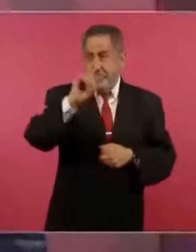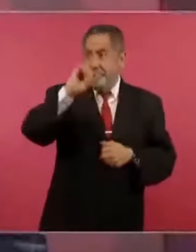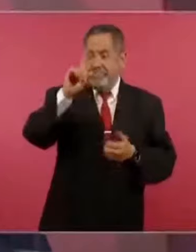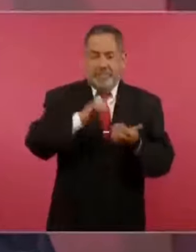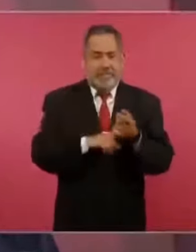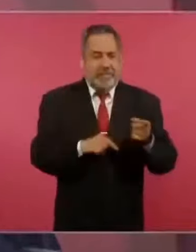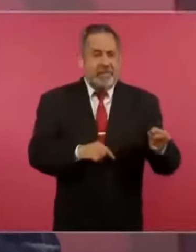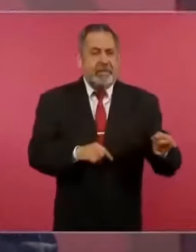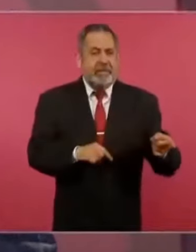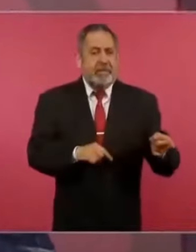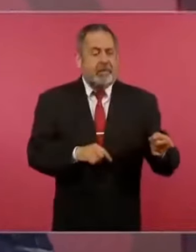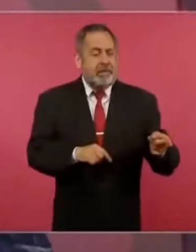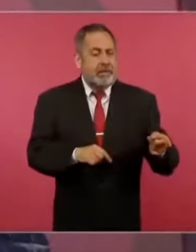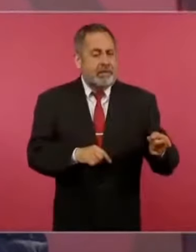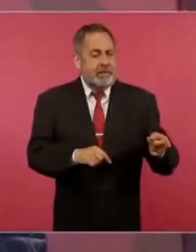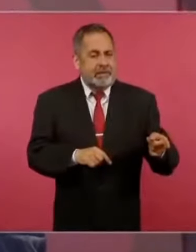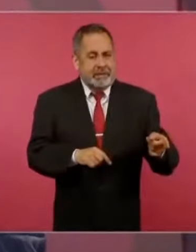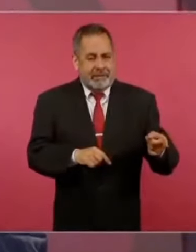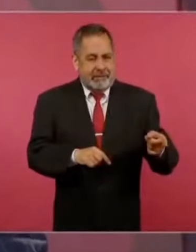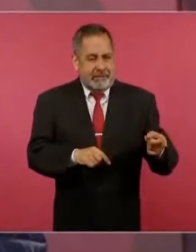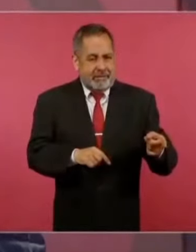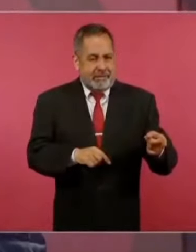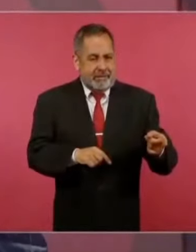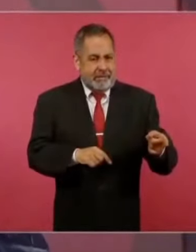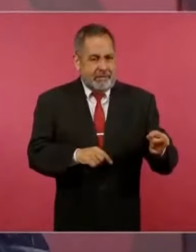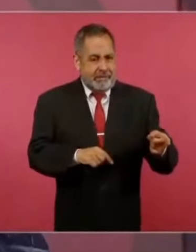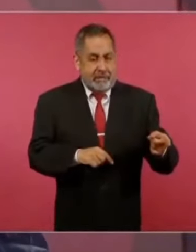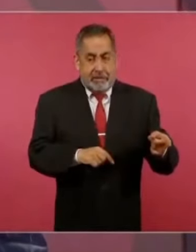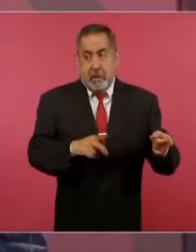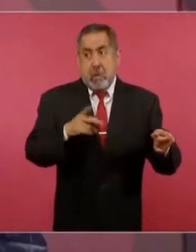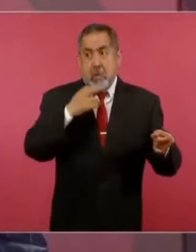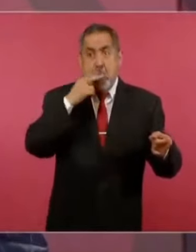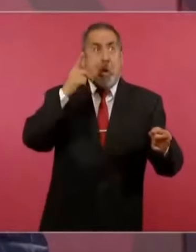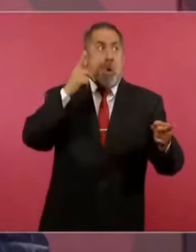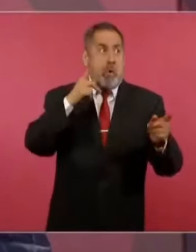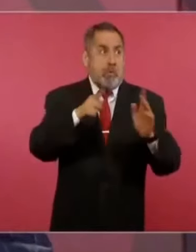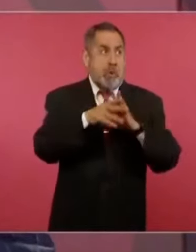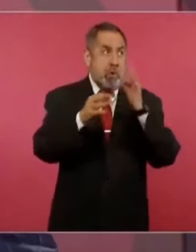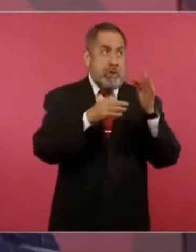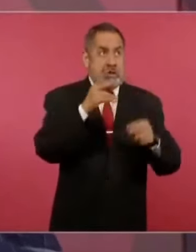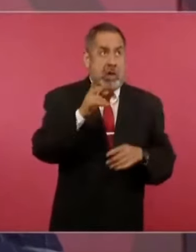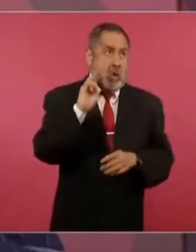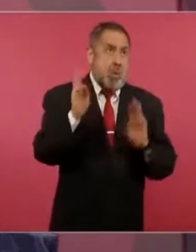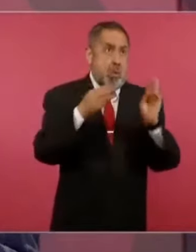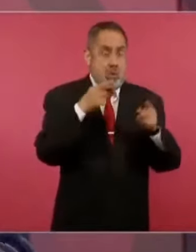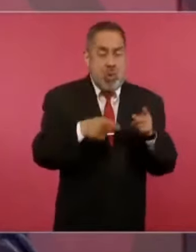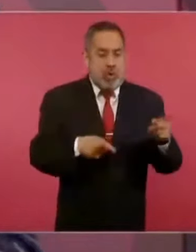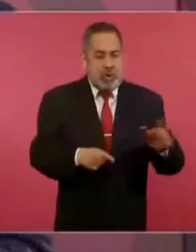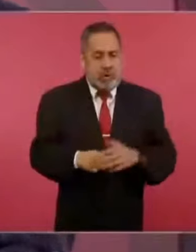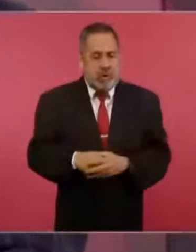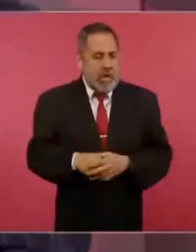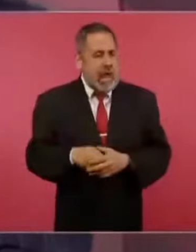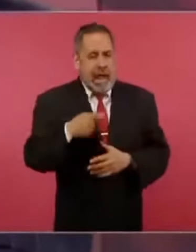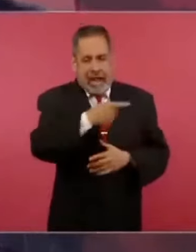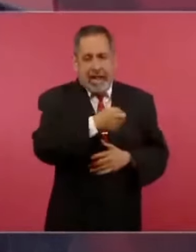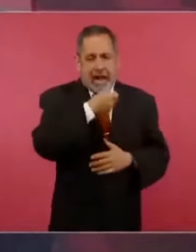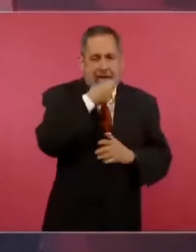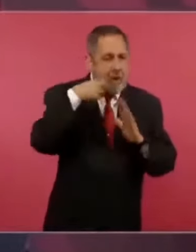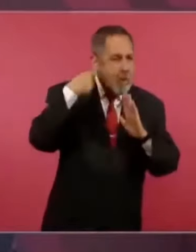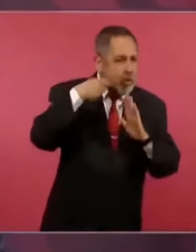uno de los mejores periodistas del mundo, hizo el reportaje